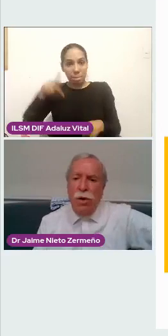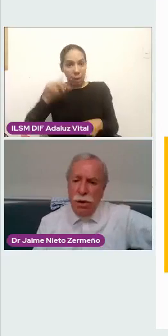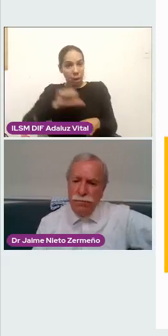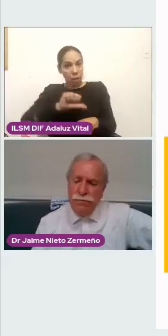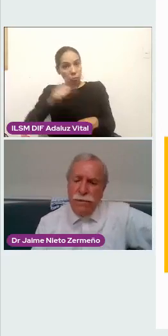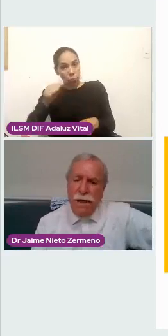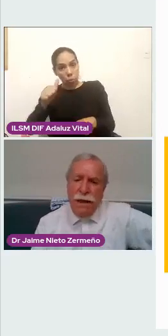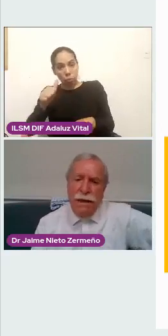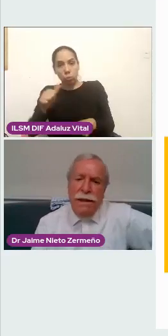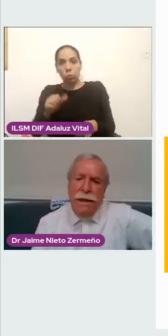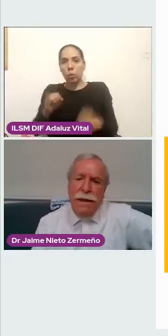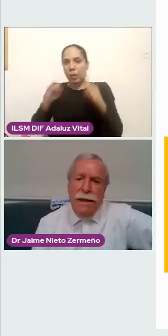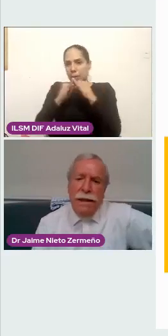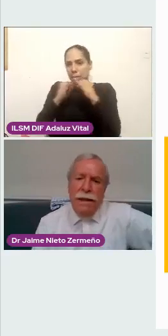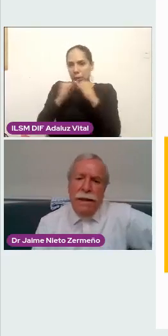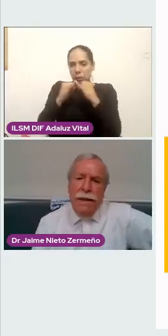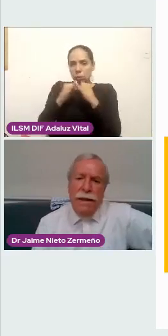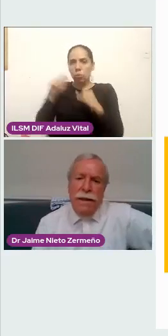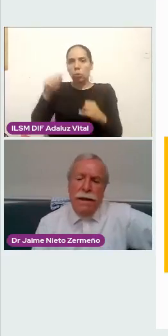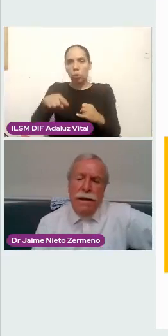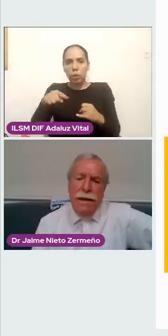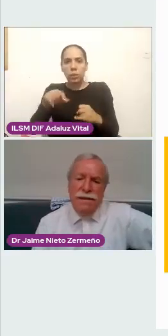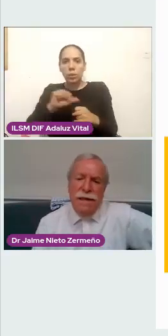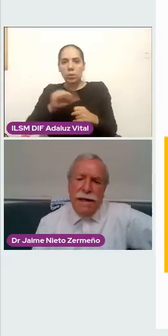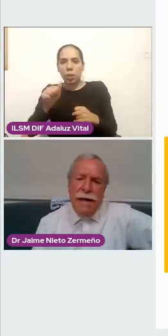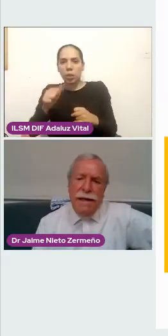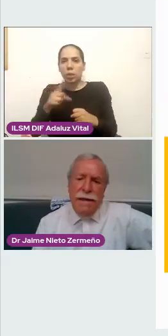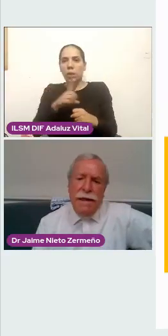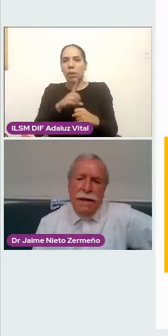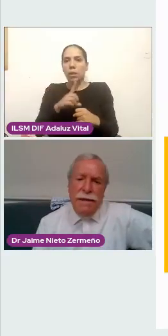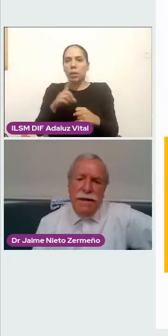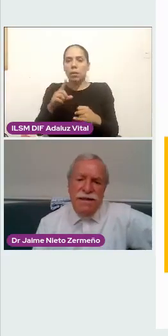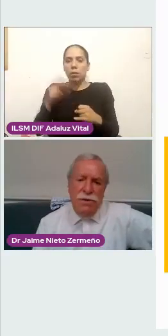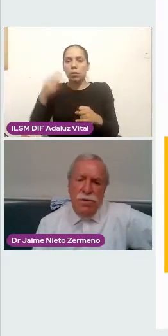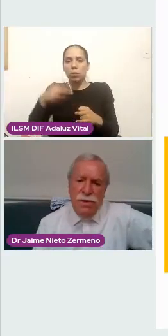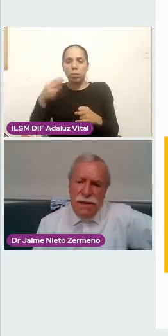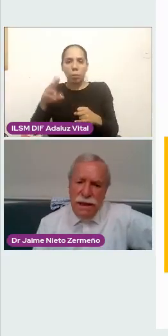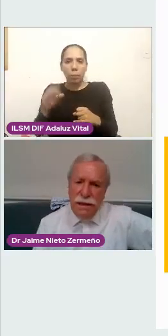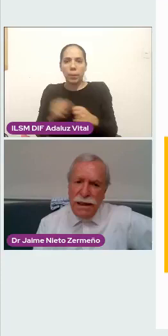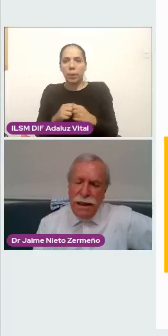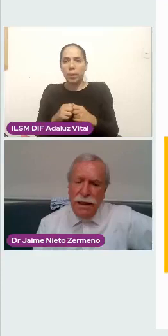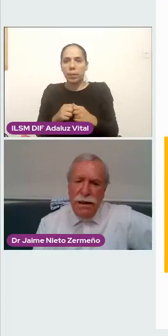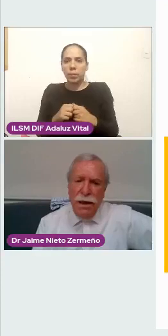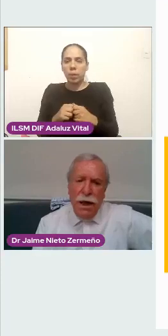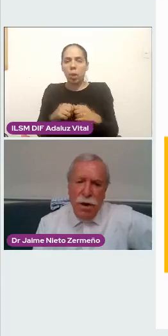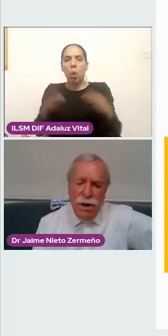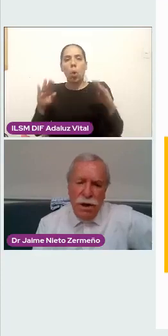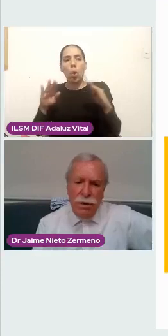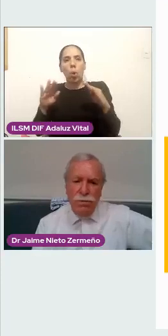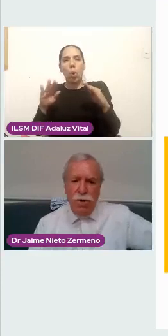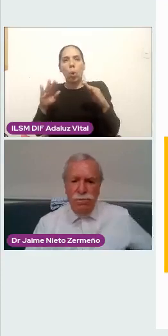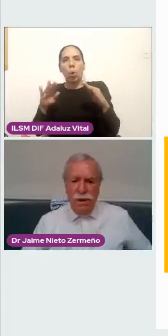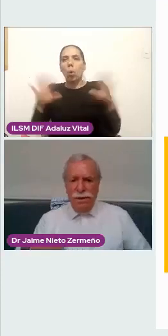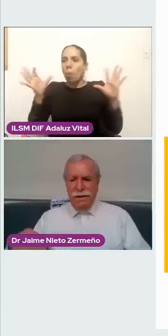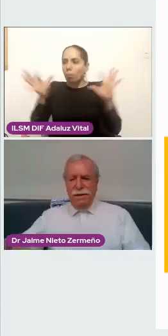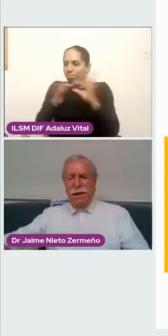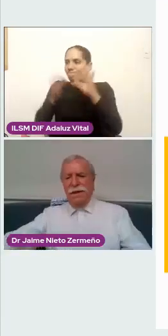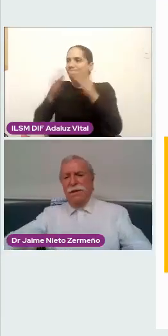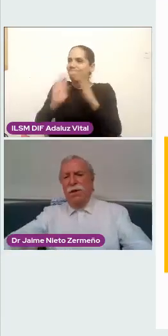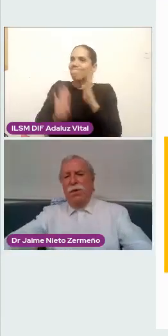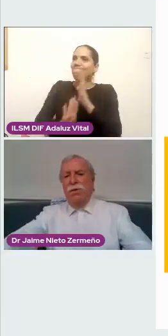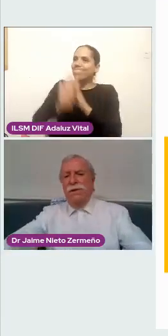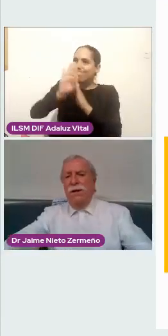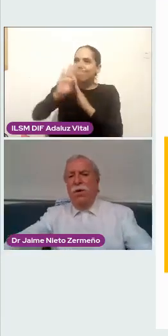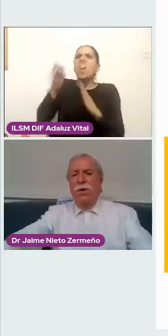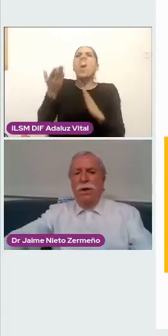CIMAGO, que tiene, hace ranking de instituciones en general, ahora en el 2023